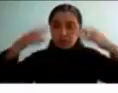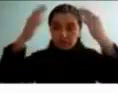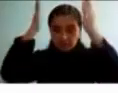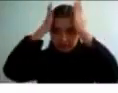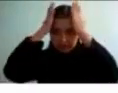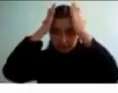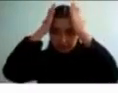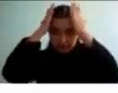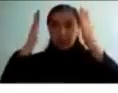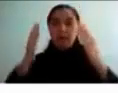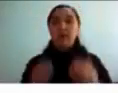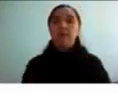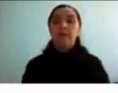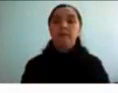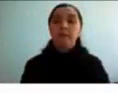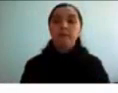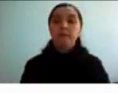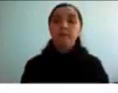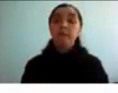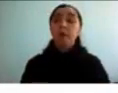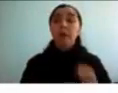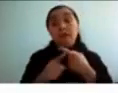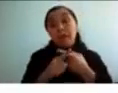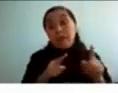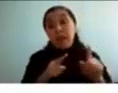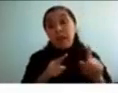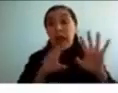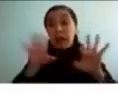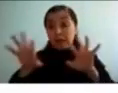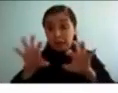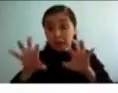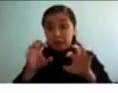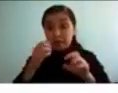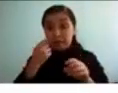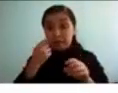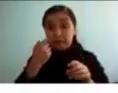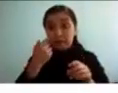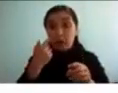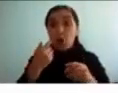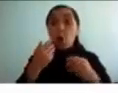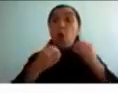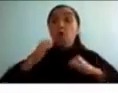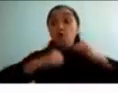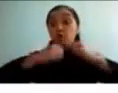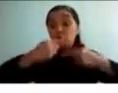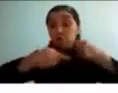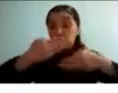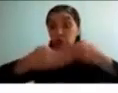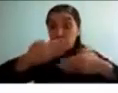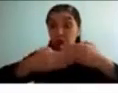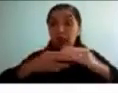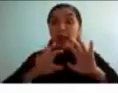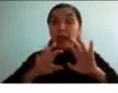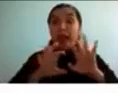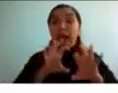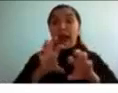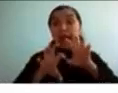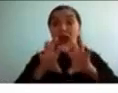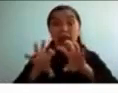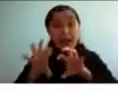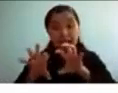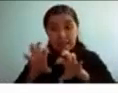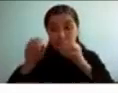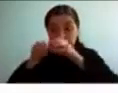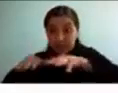humanos a diferencia de los animales o bueno o funcionan de manera diferente los animales tendrían la red neuronal orientada a